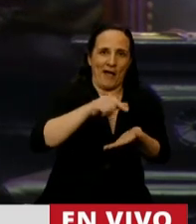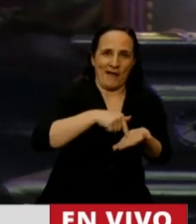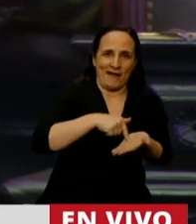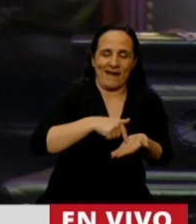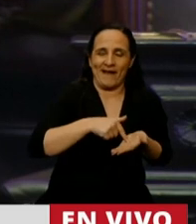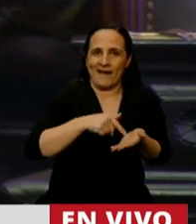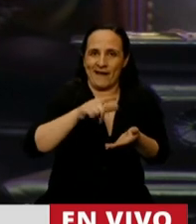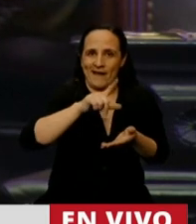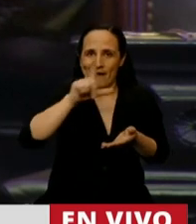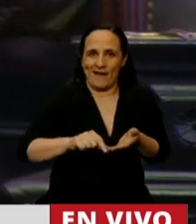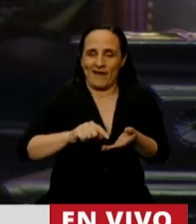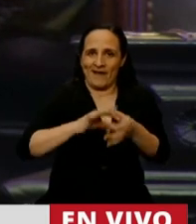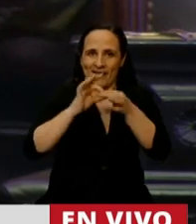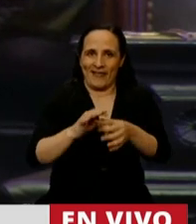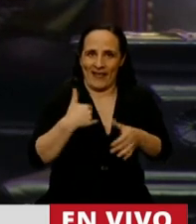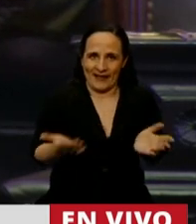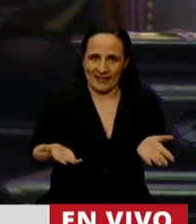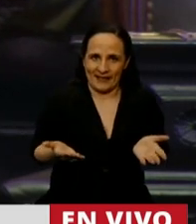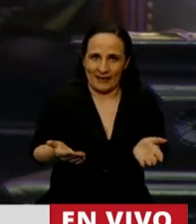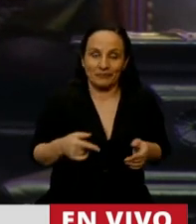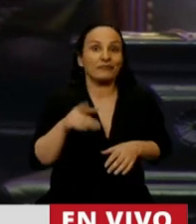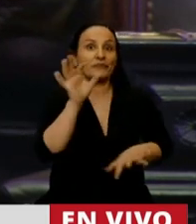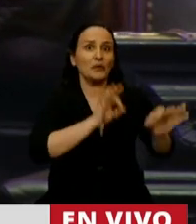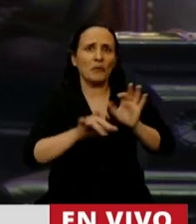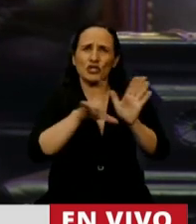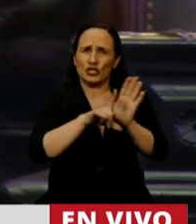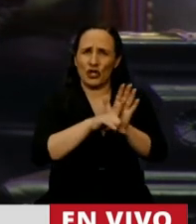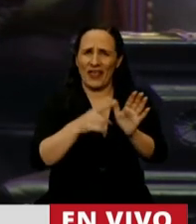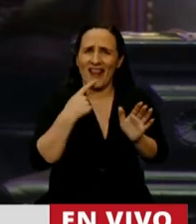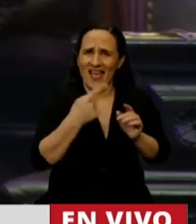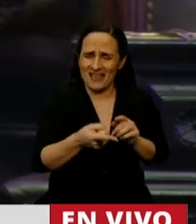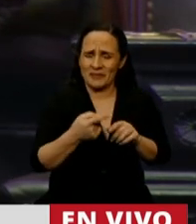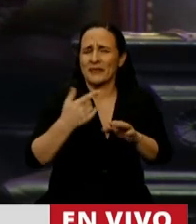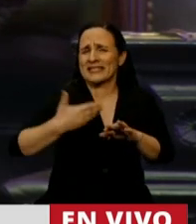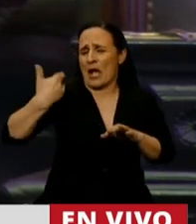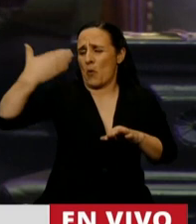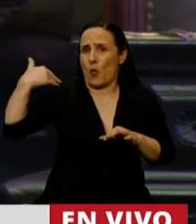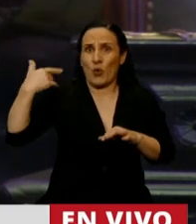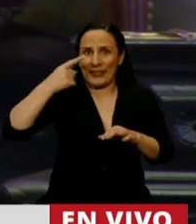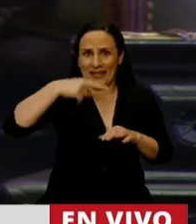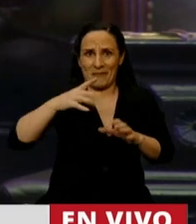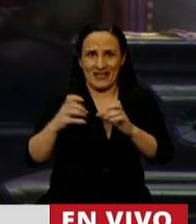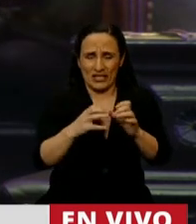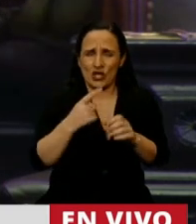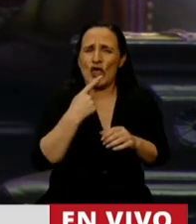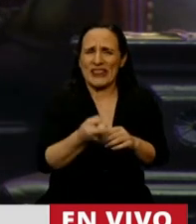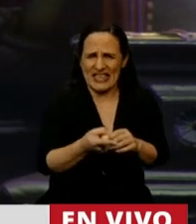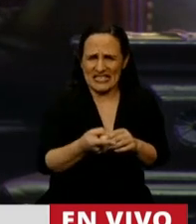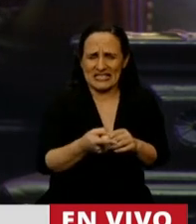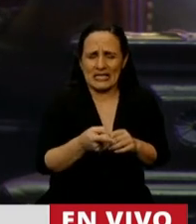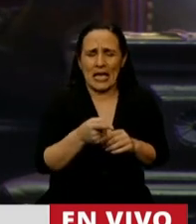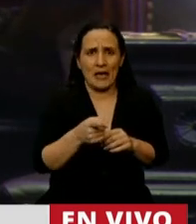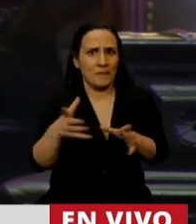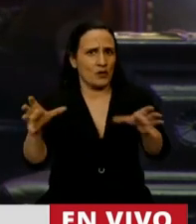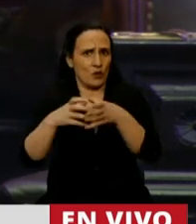Y este proyecto de ley, pese a lo que acá se dijo sesiones pasadas, en la última sesión concretamente, cuando se negó